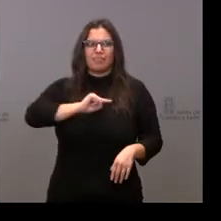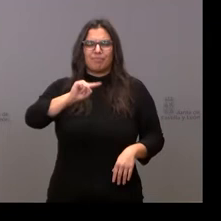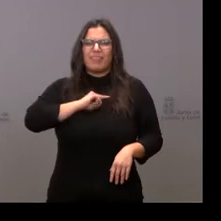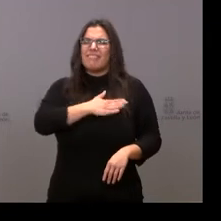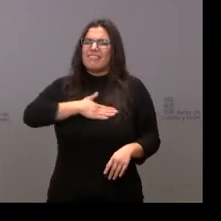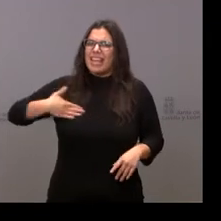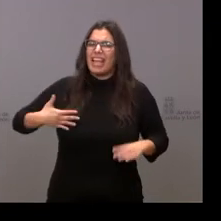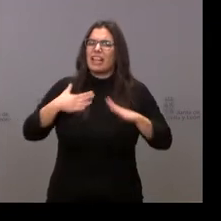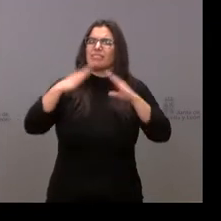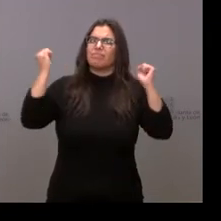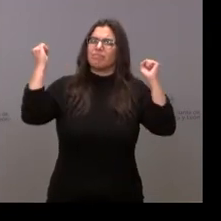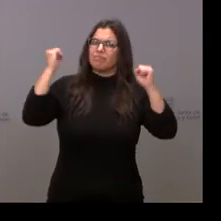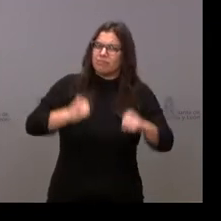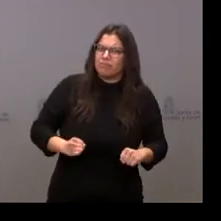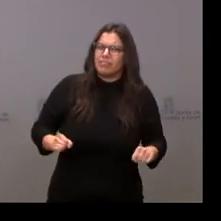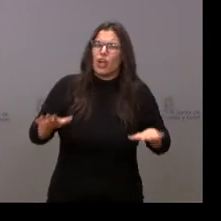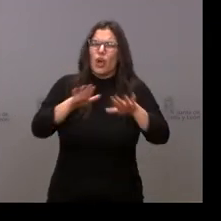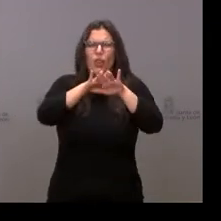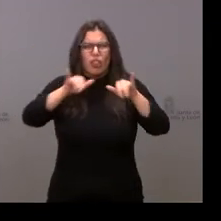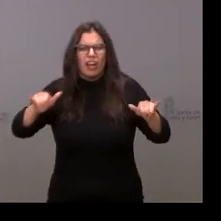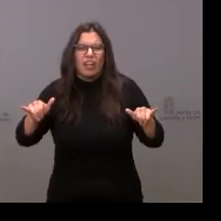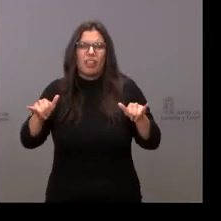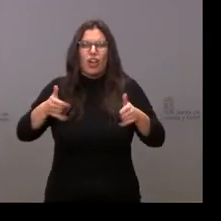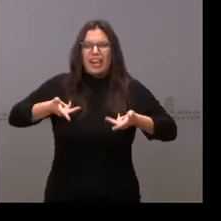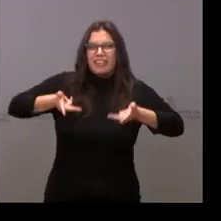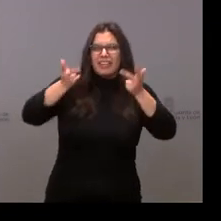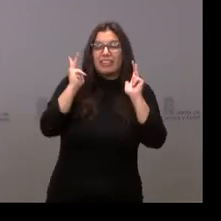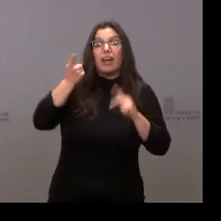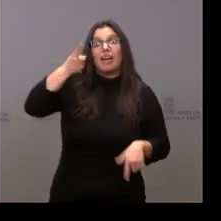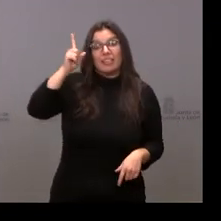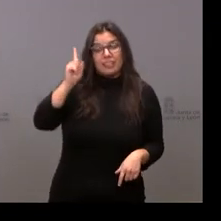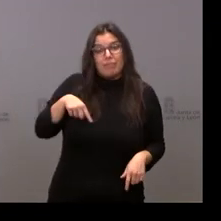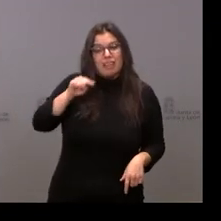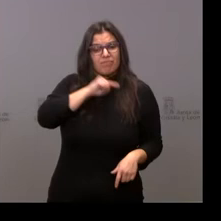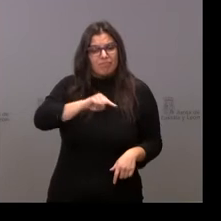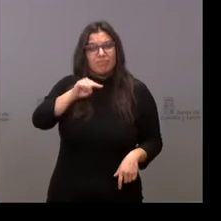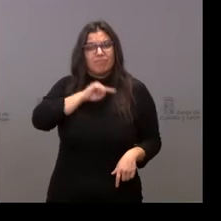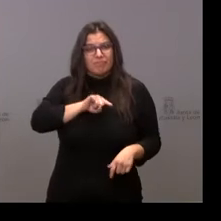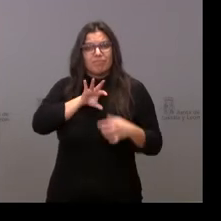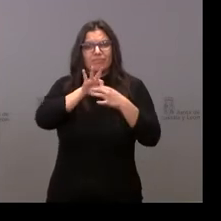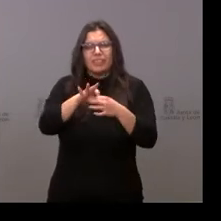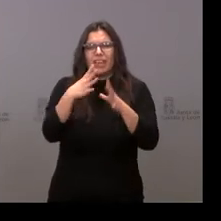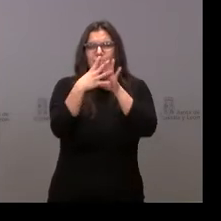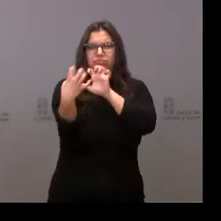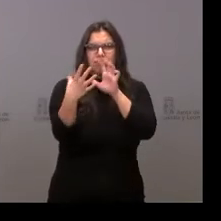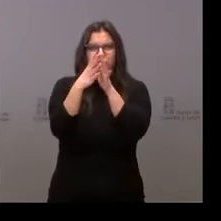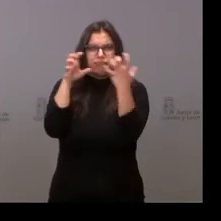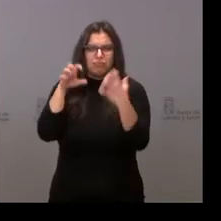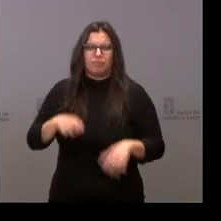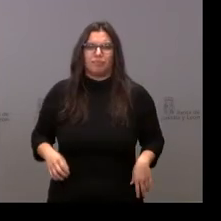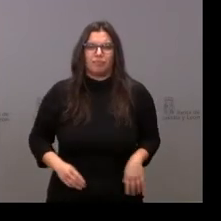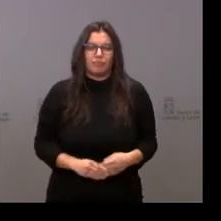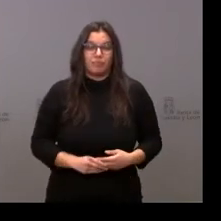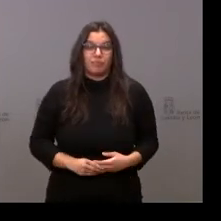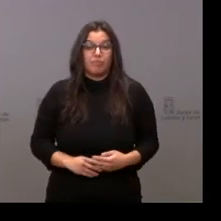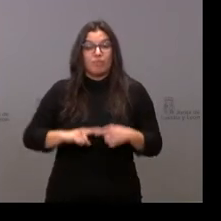reconciliación, a ese espíritu de libertad y también a ese espíritu de comprensión. Eso